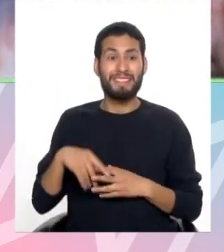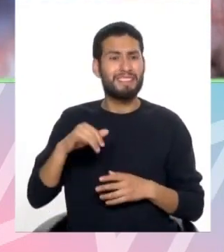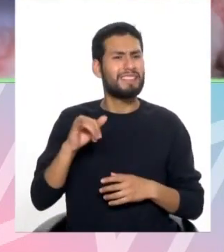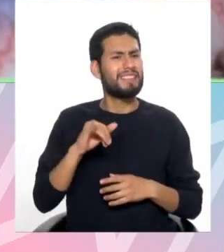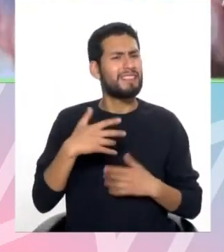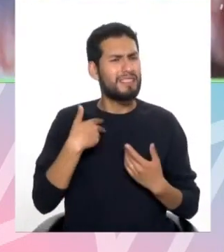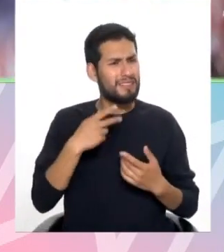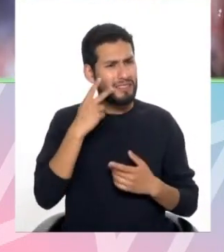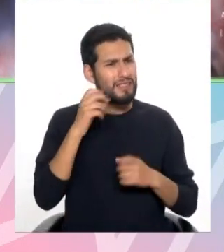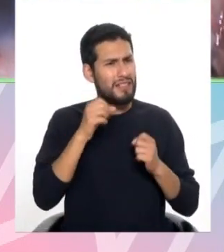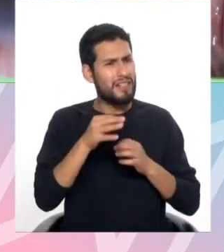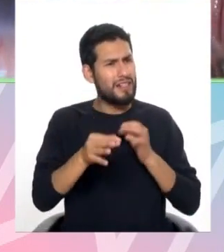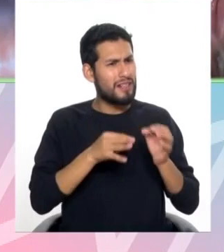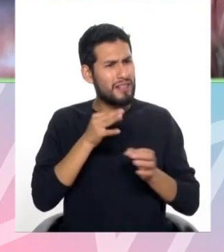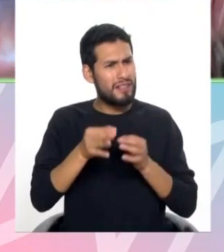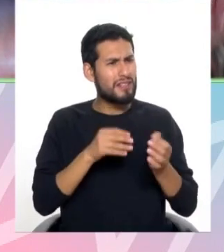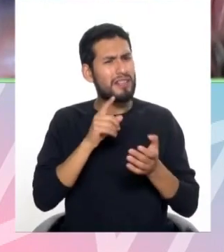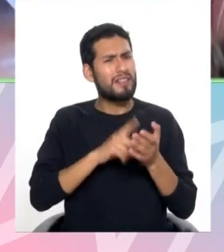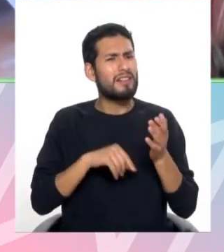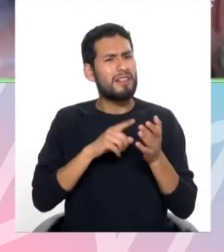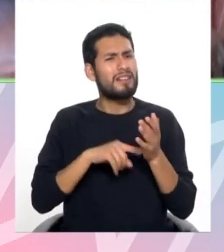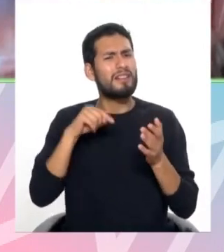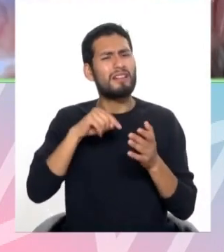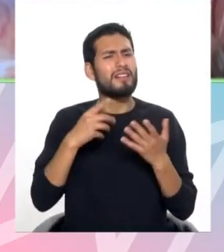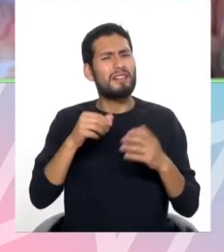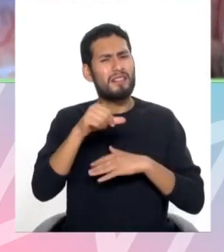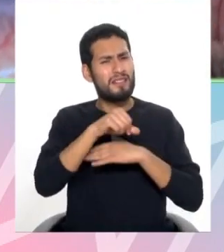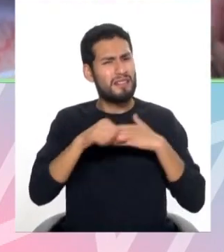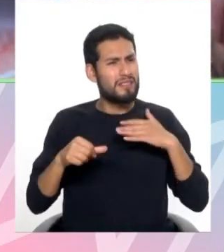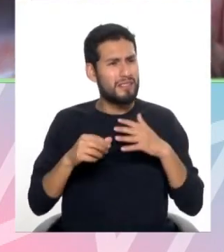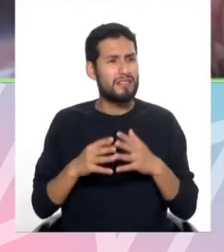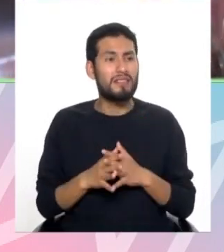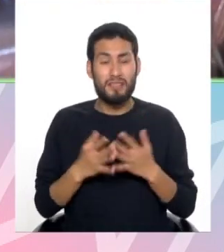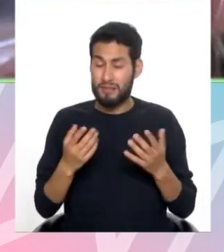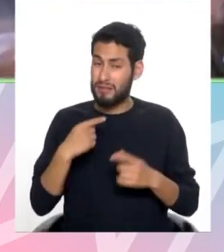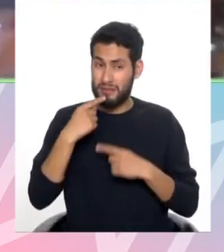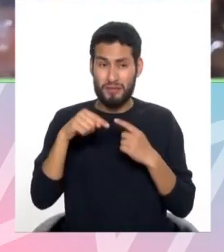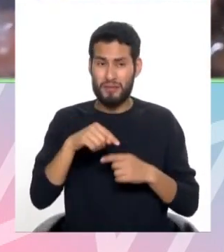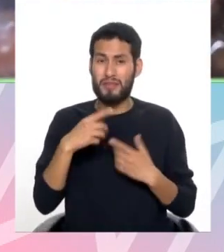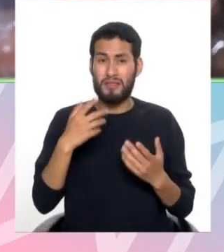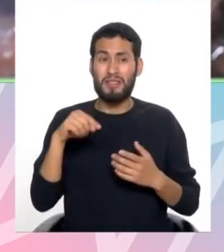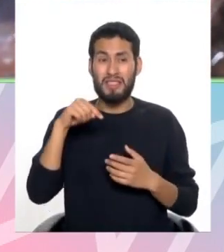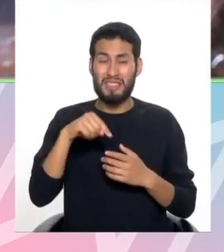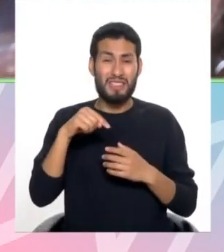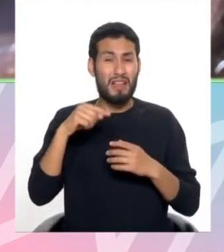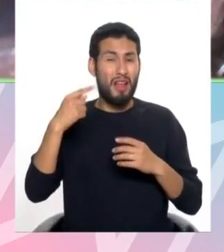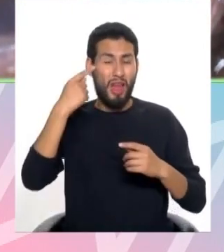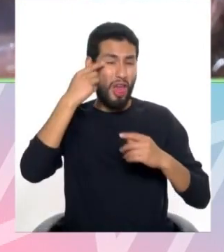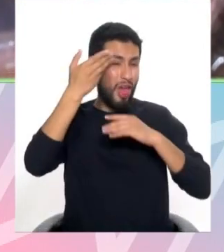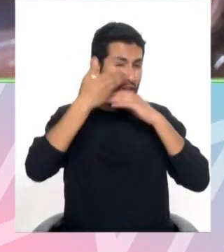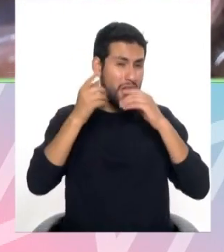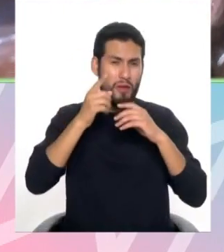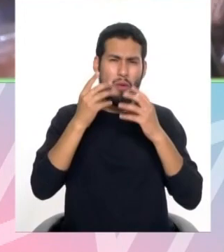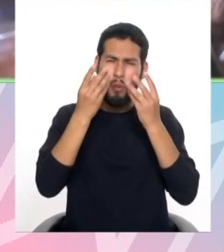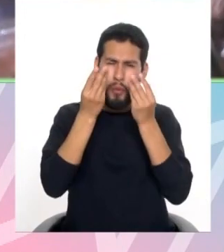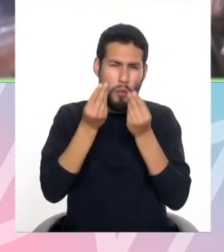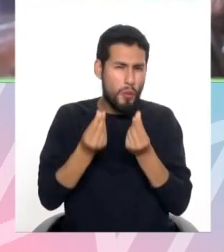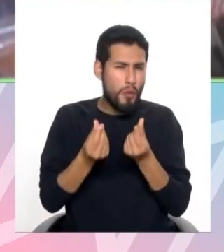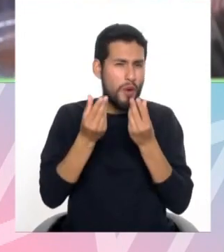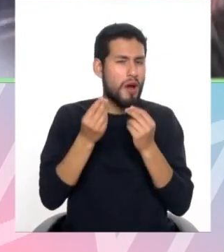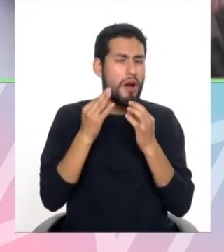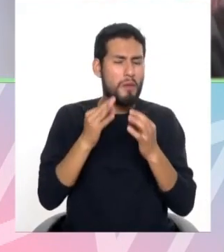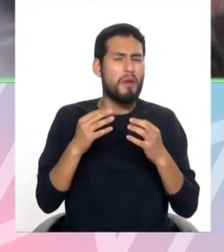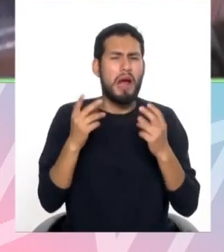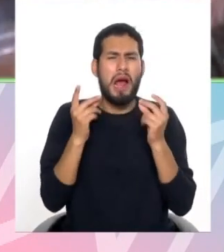acotando un poco y poder explicar en qué consiste esta intervención quirúrgica que, repito, es mínimamente invasiva, asegura una recuperación, es